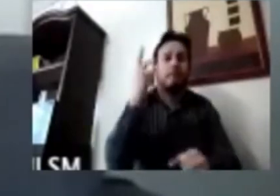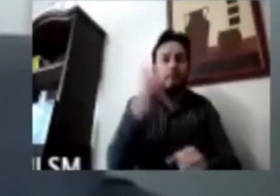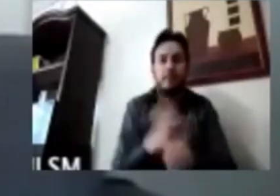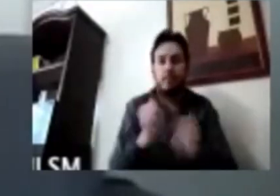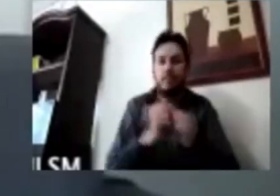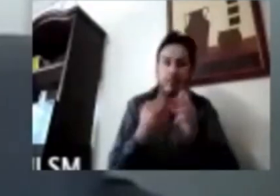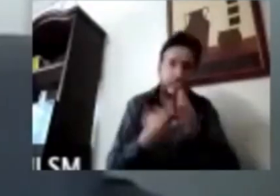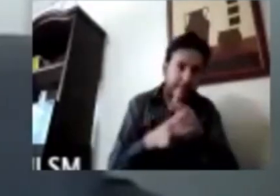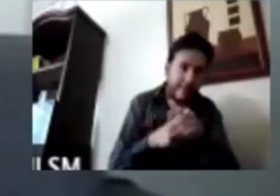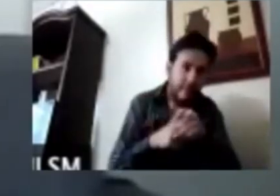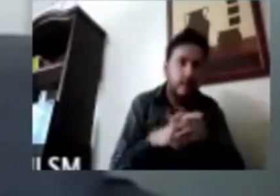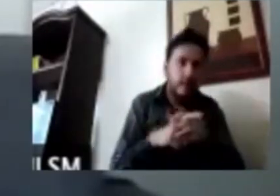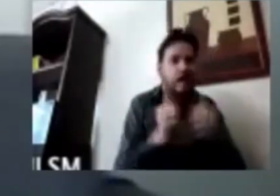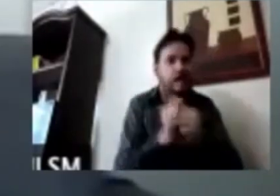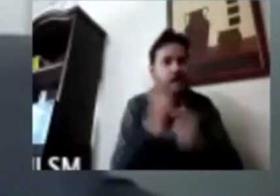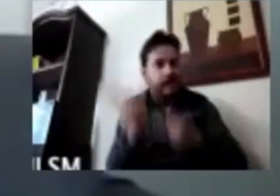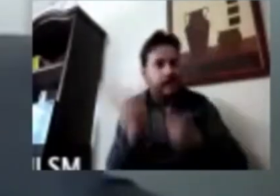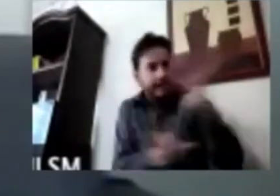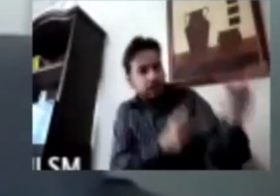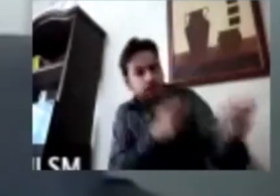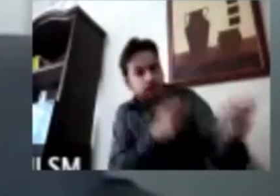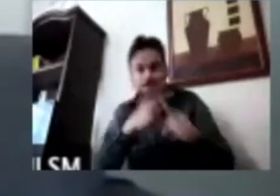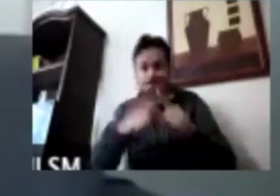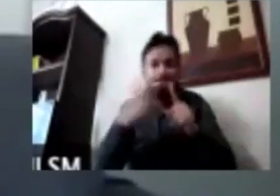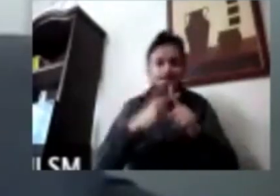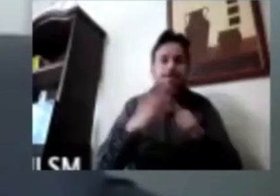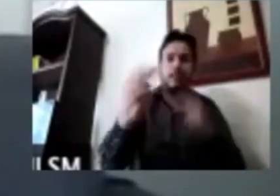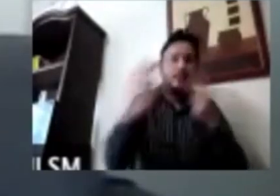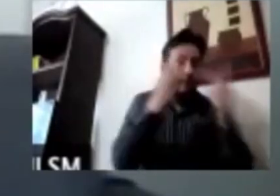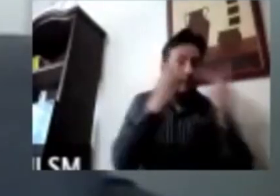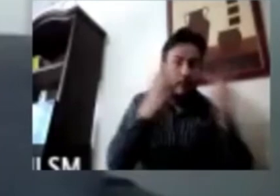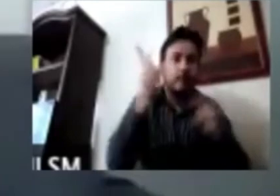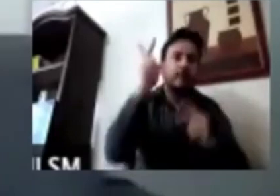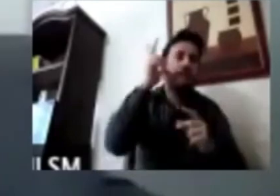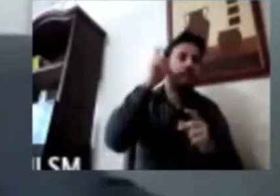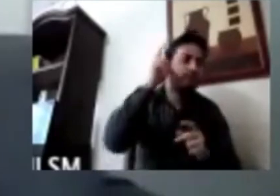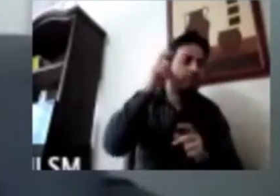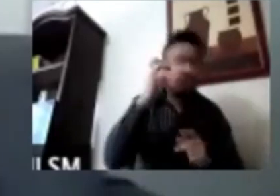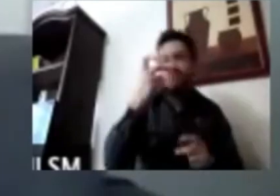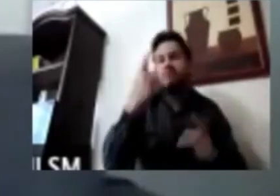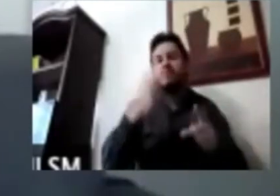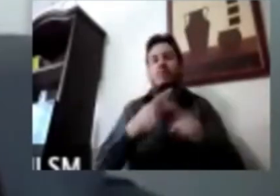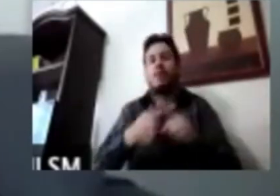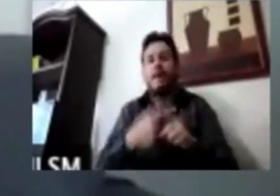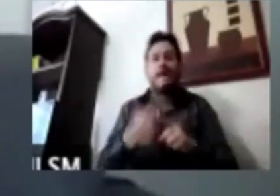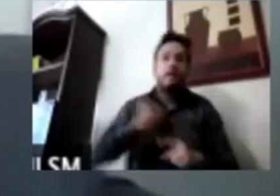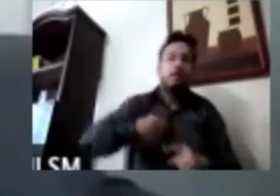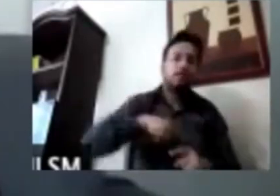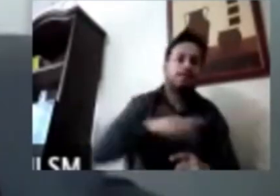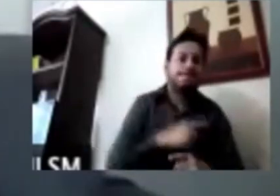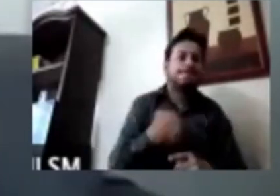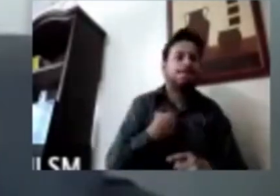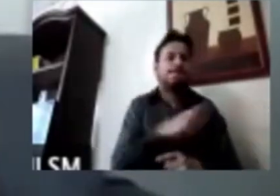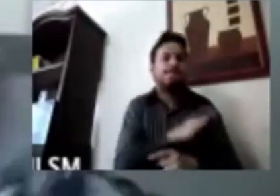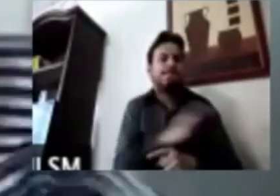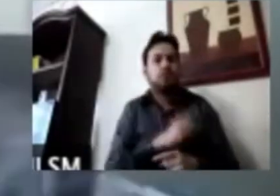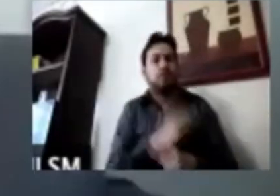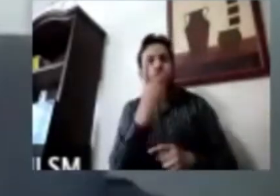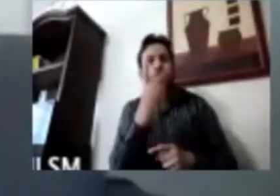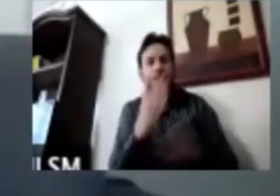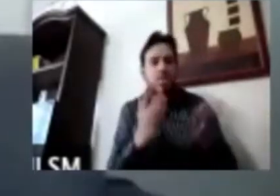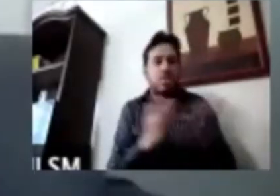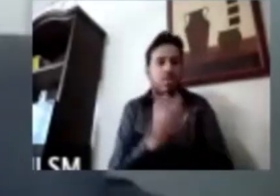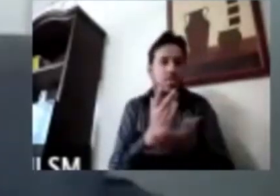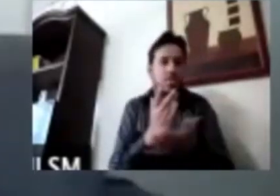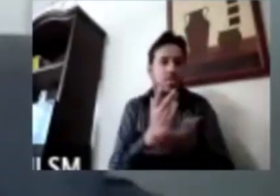preguntas de quienes nos están escuchando, observando y también ahí nuestros panelistas van a tener dos intervenciones y esa parte la